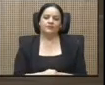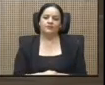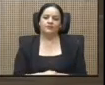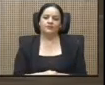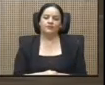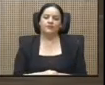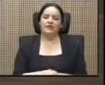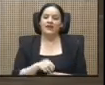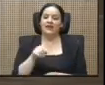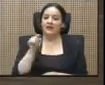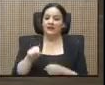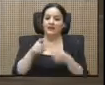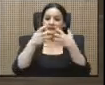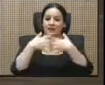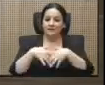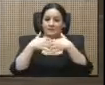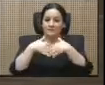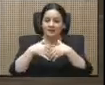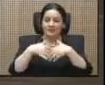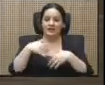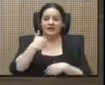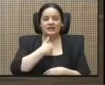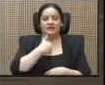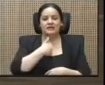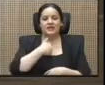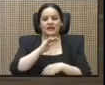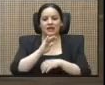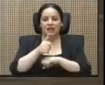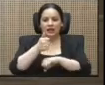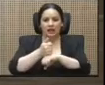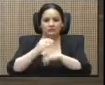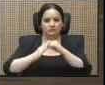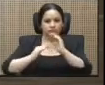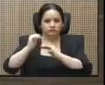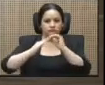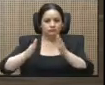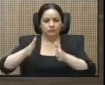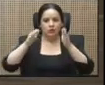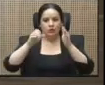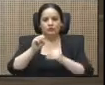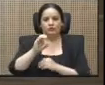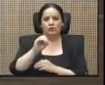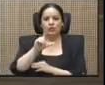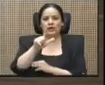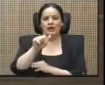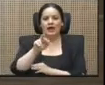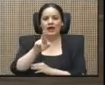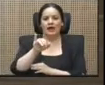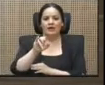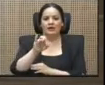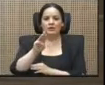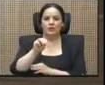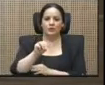Esta empresa tiene las instalaciones en Solarium, ubicadas en Liberia.